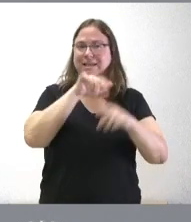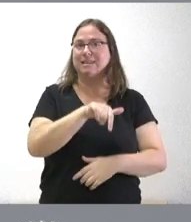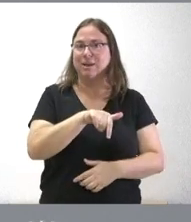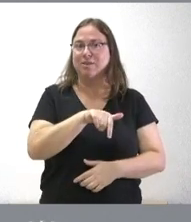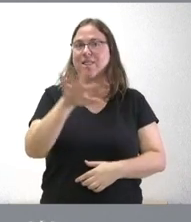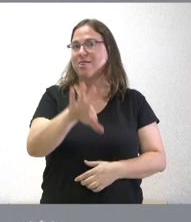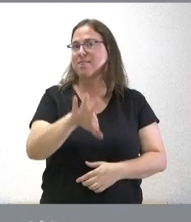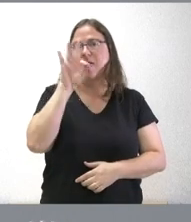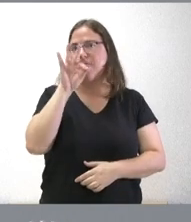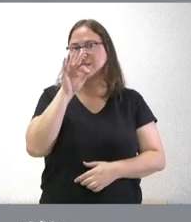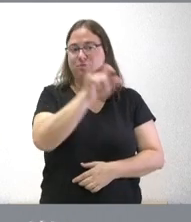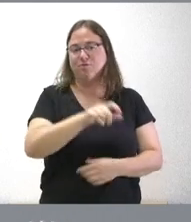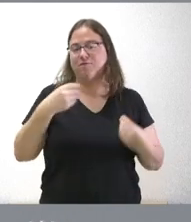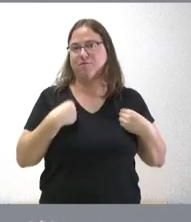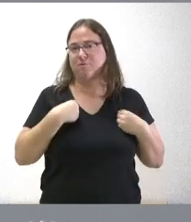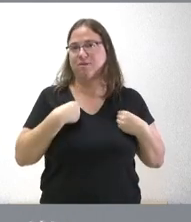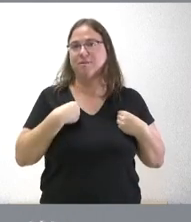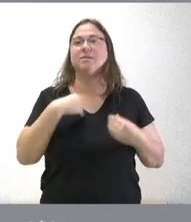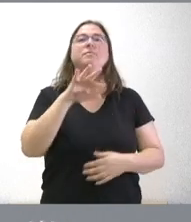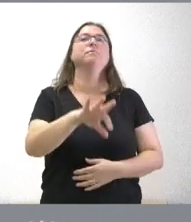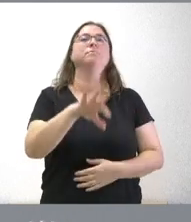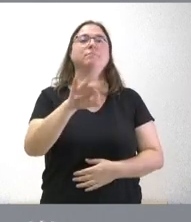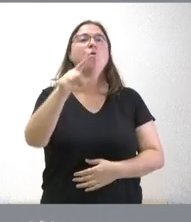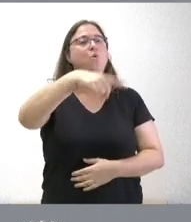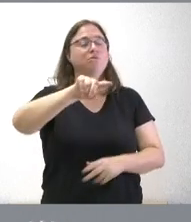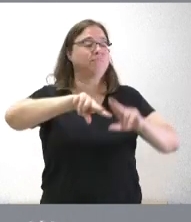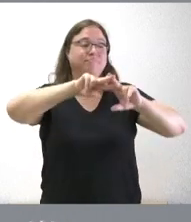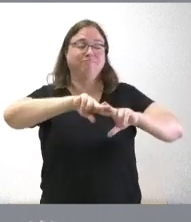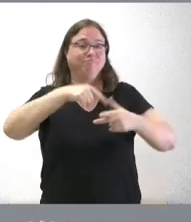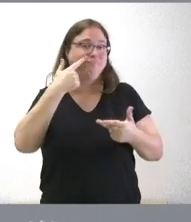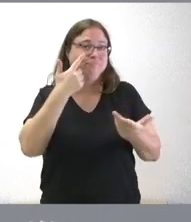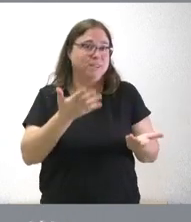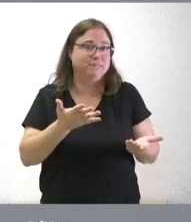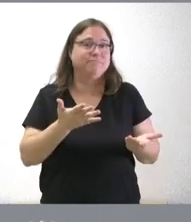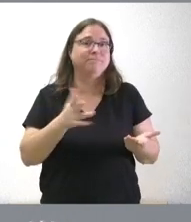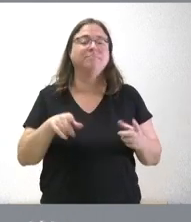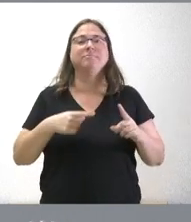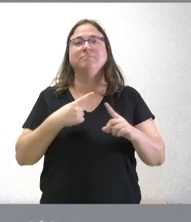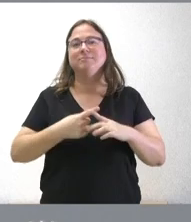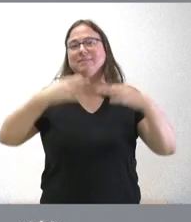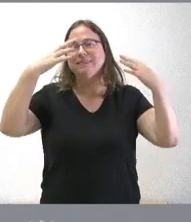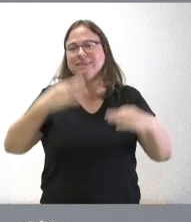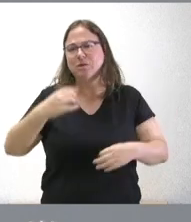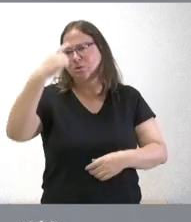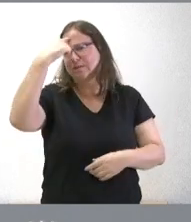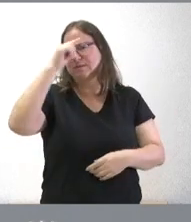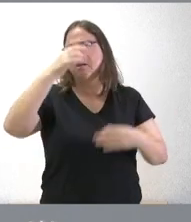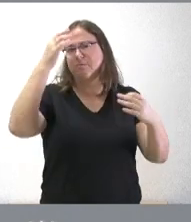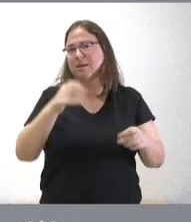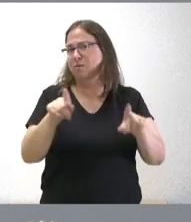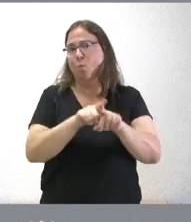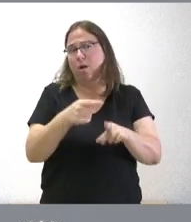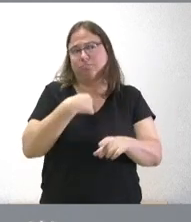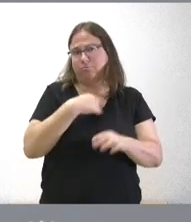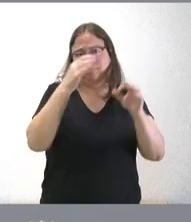la decisión que han tomado los ciudadanos de Castilla y León es la que tomaron que ustedes pueden analizar y que seguro que con mayor conocimiento o tanto como yo